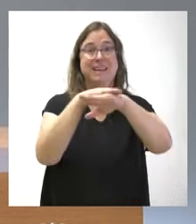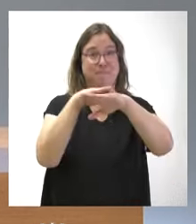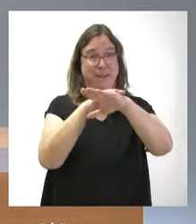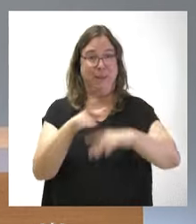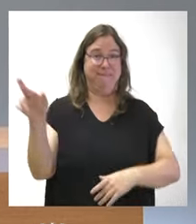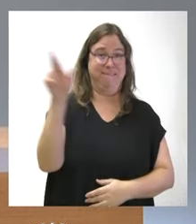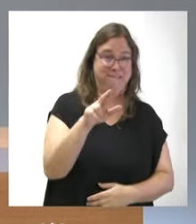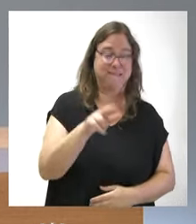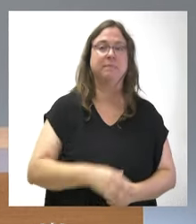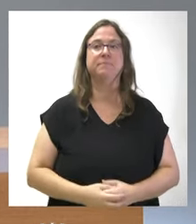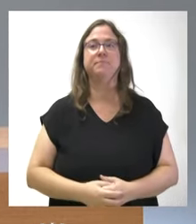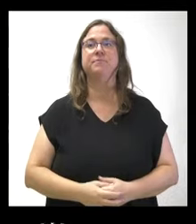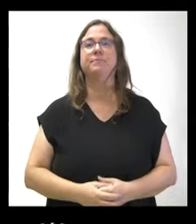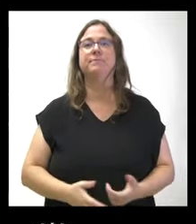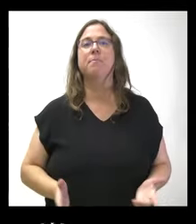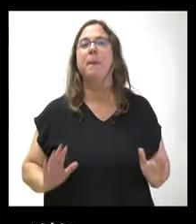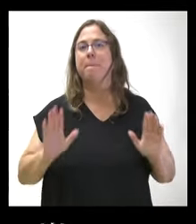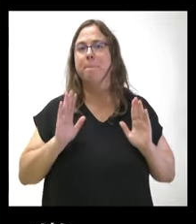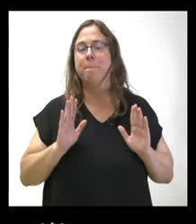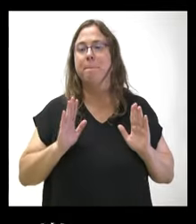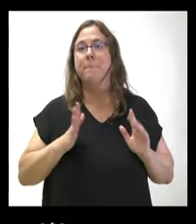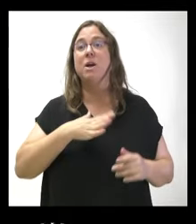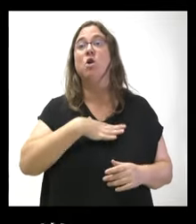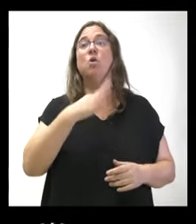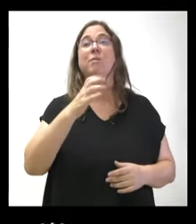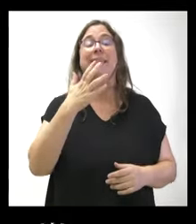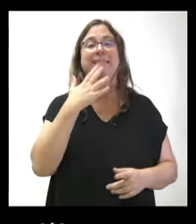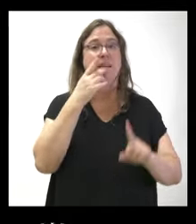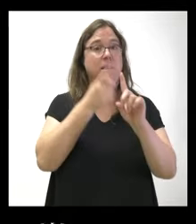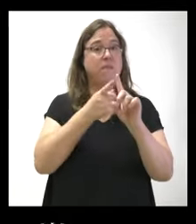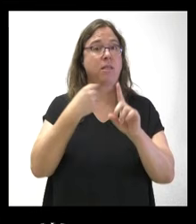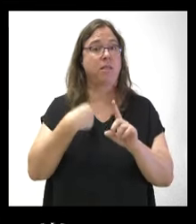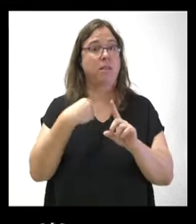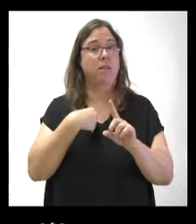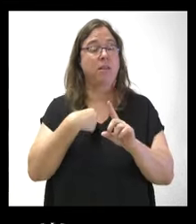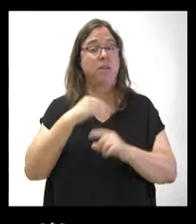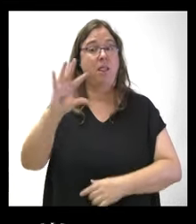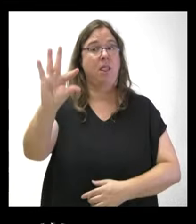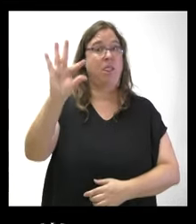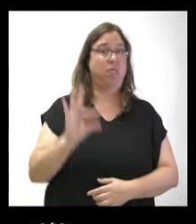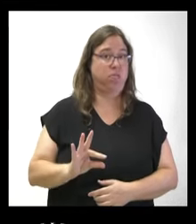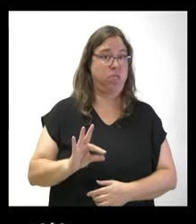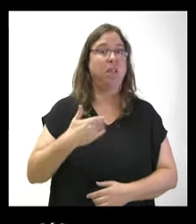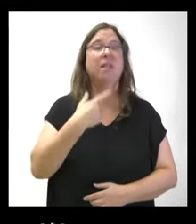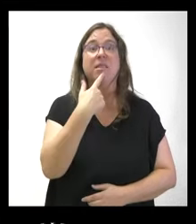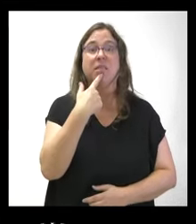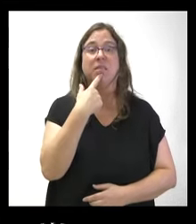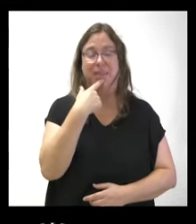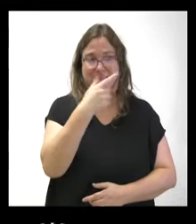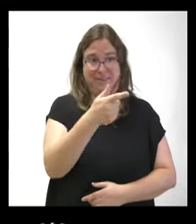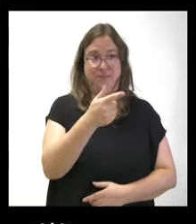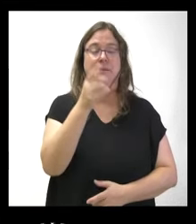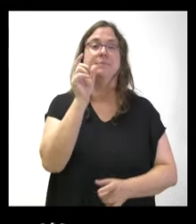insista, pero, a lo mejor, tomando como referencia esa infrafinanciación a la que alude